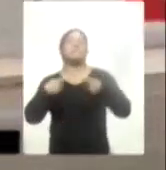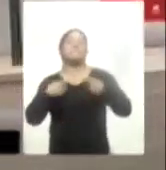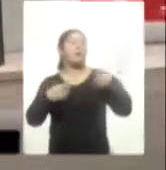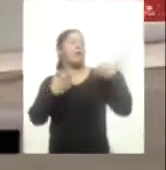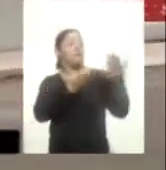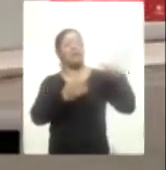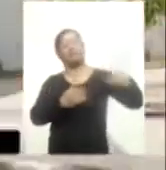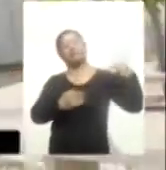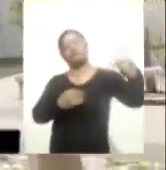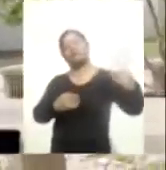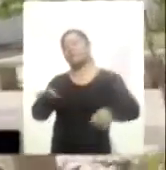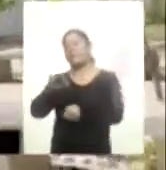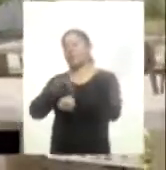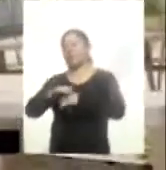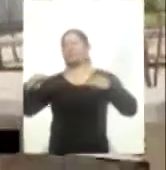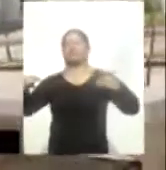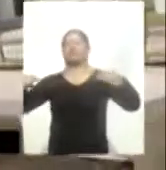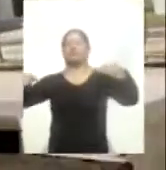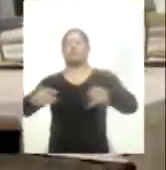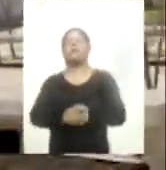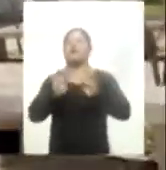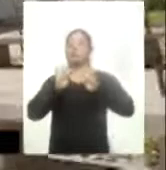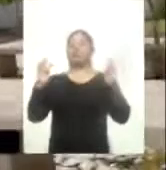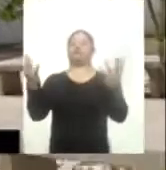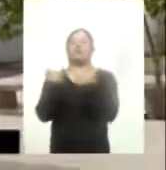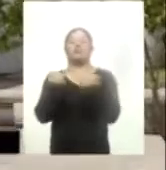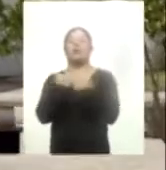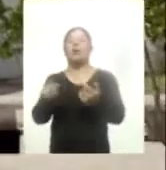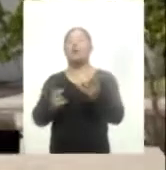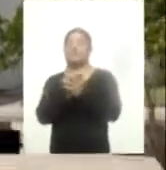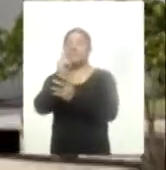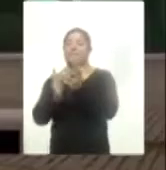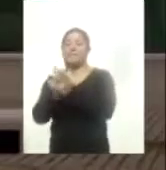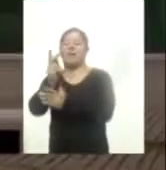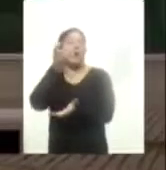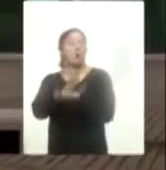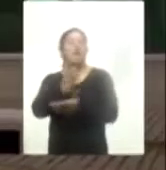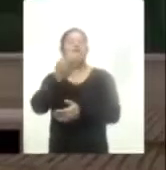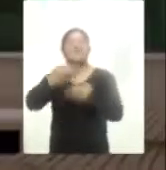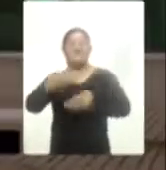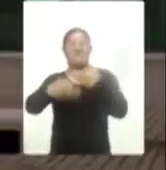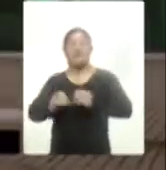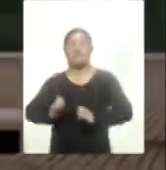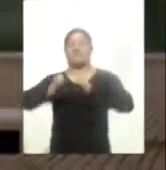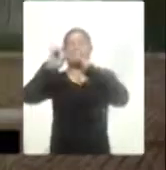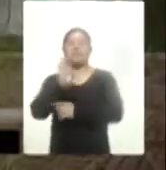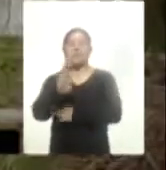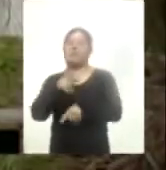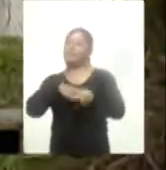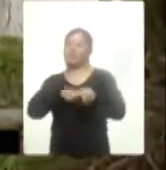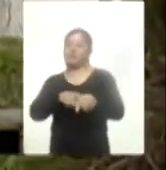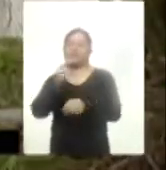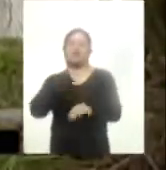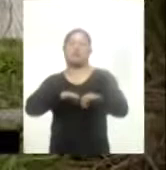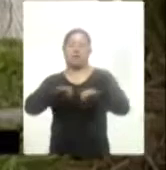y la barda perimetral. Respecto a las áreas verdes, únicamente faltan las correspondientes al edificio B, debido a que aún continúan los